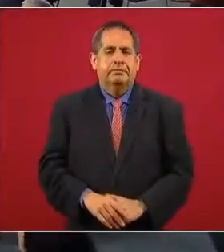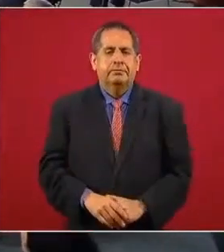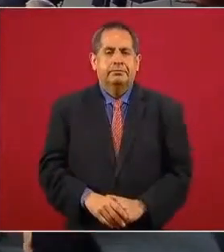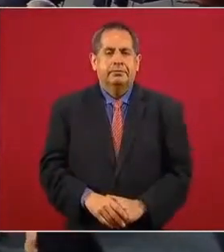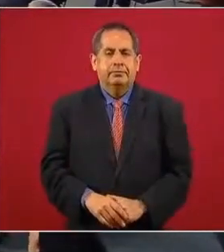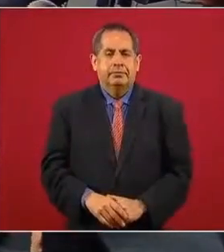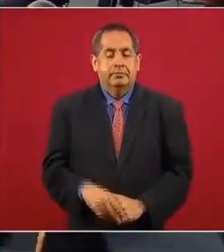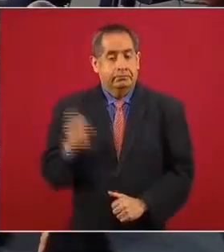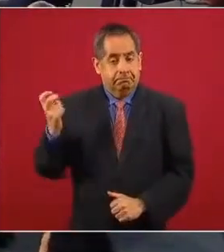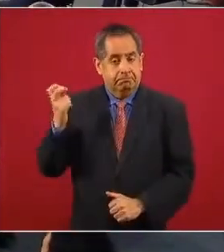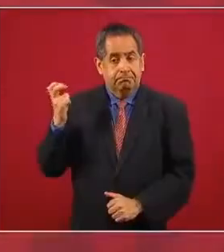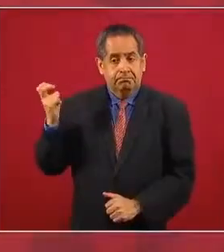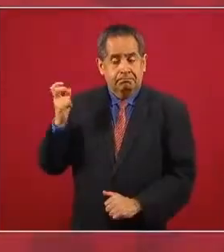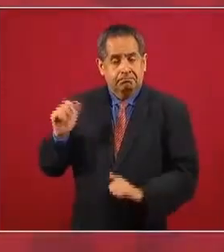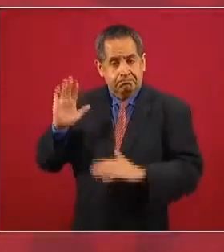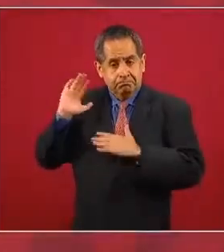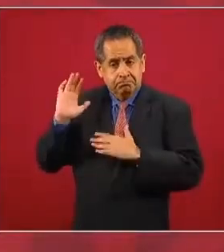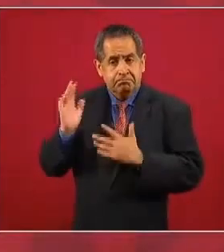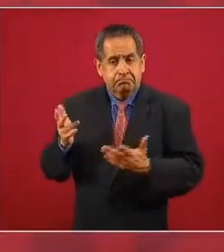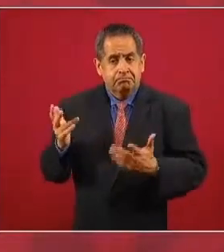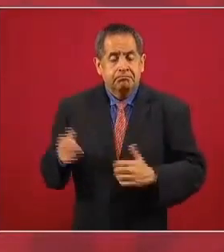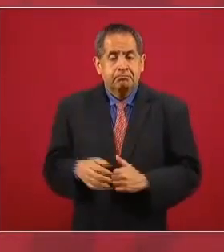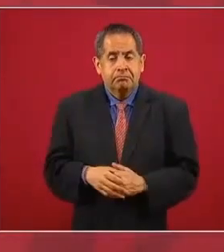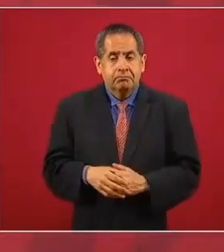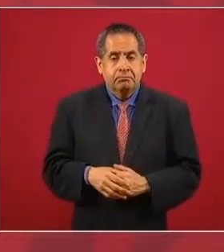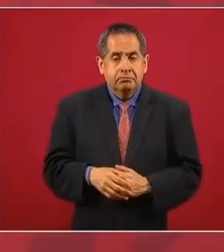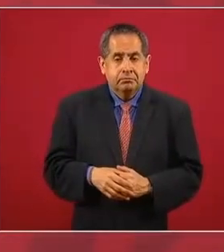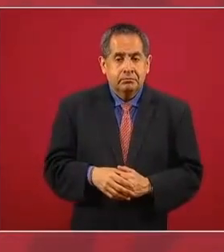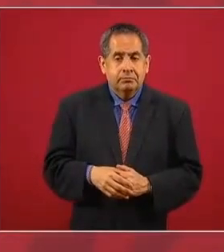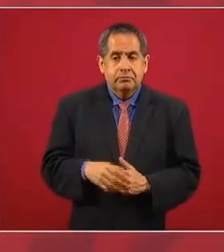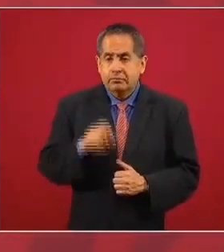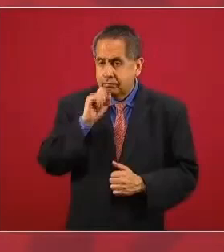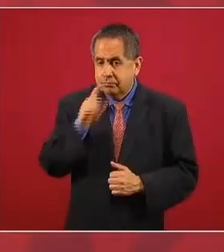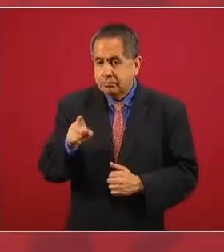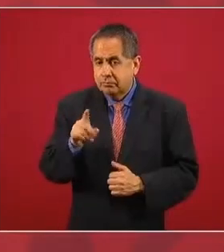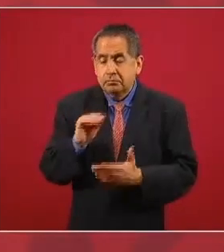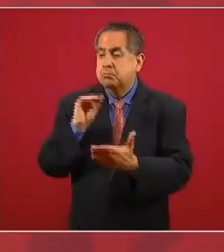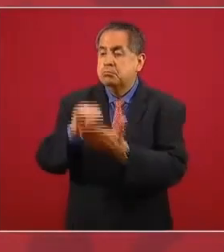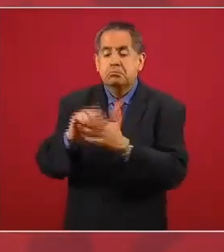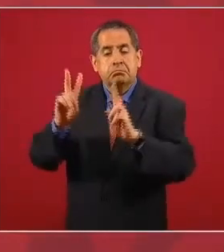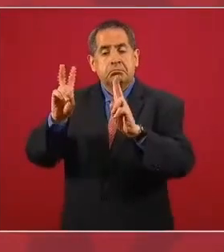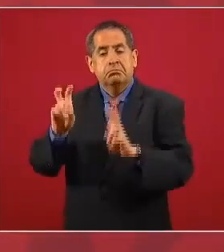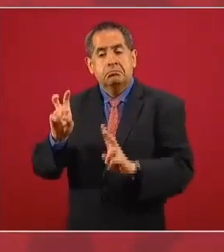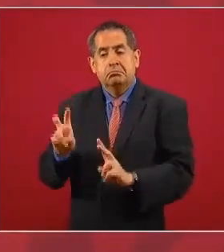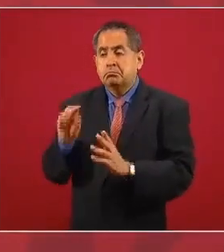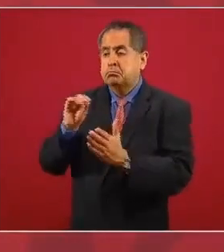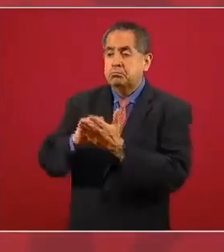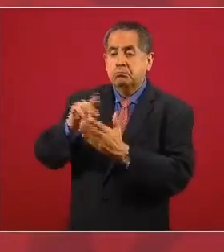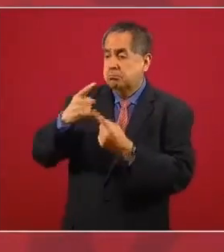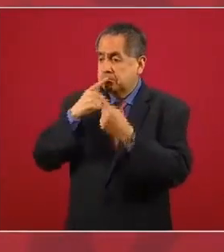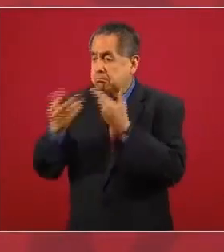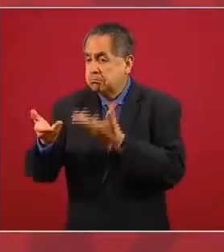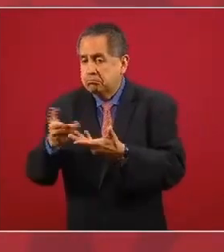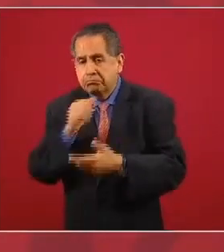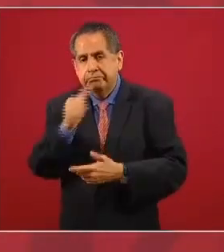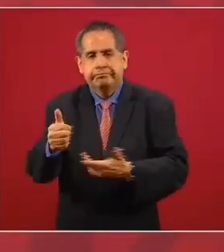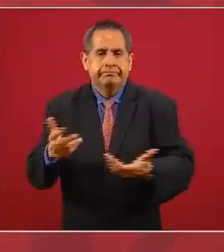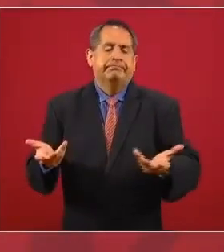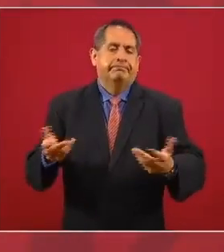No es un compromiso. Y no entró en la agenda. Lo otro,